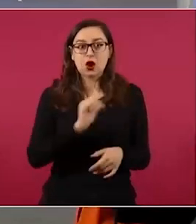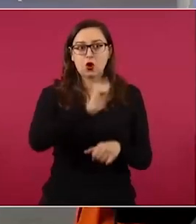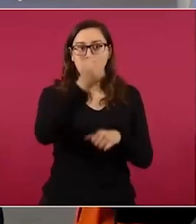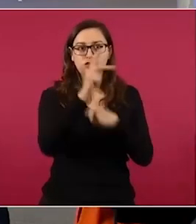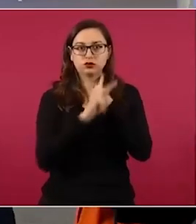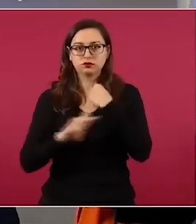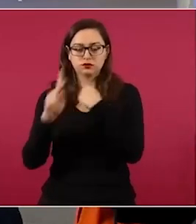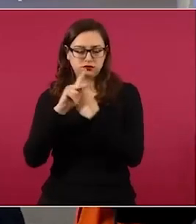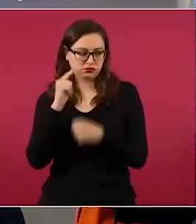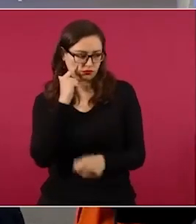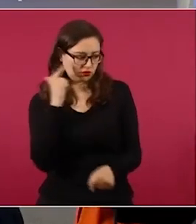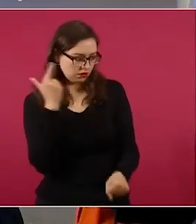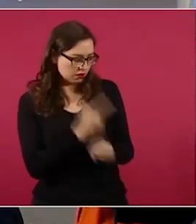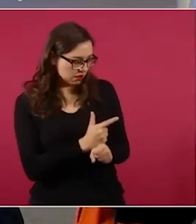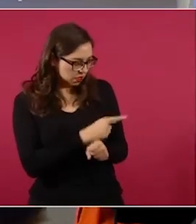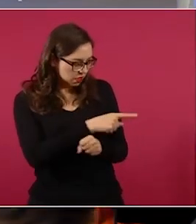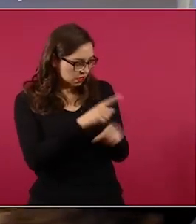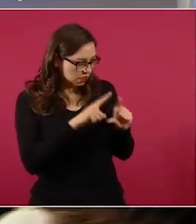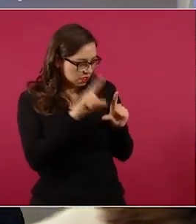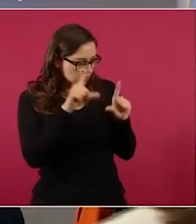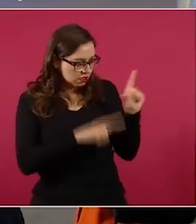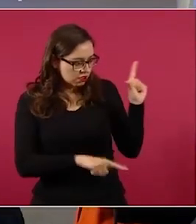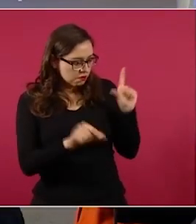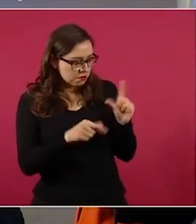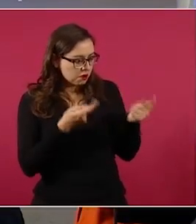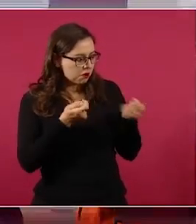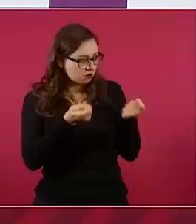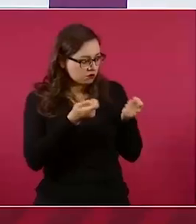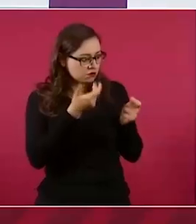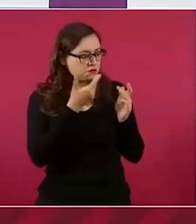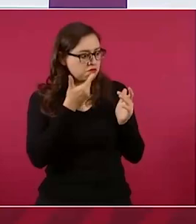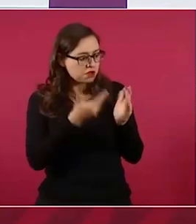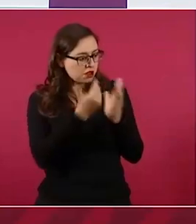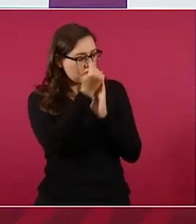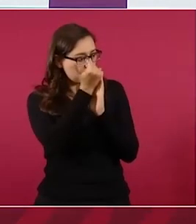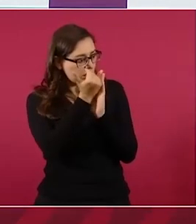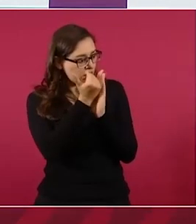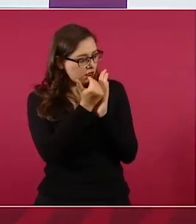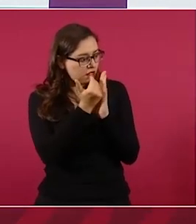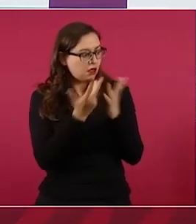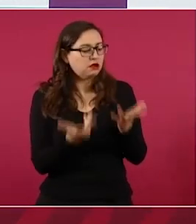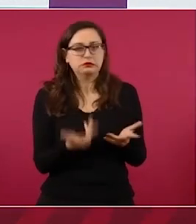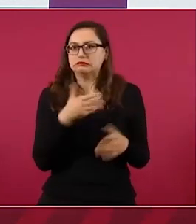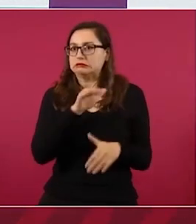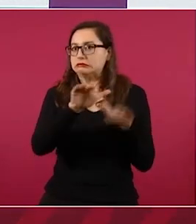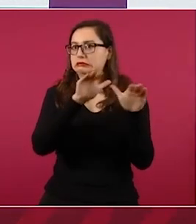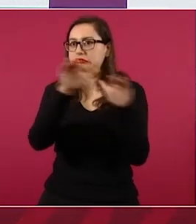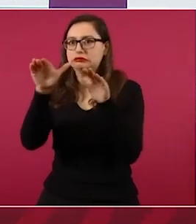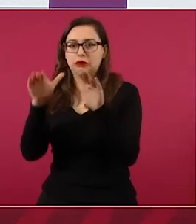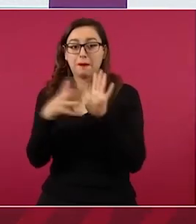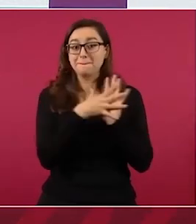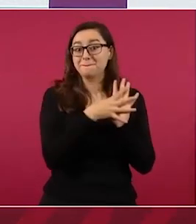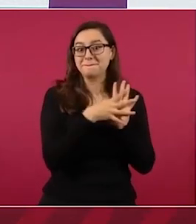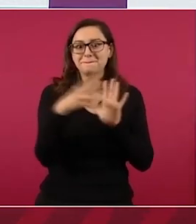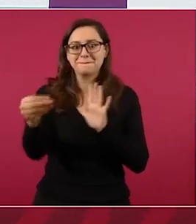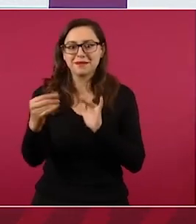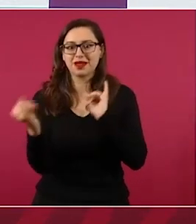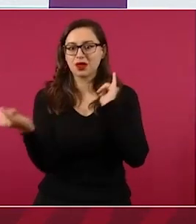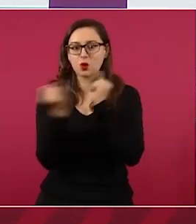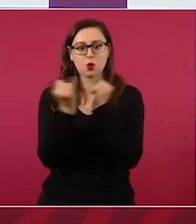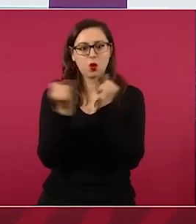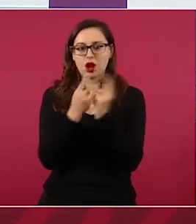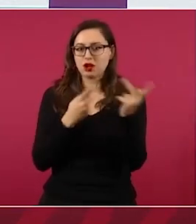otros países están llegando a acuerdos también para